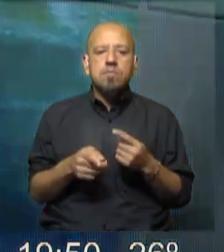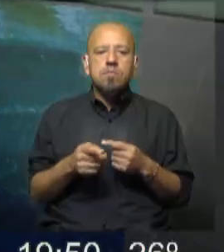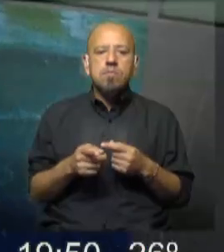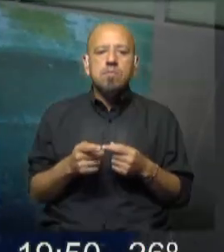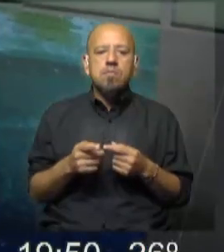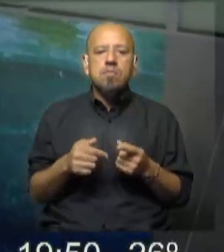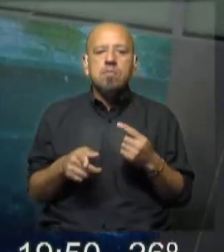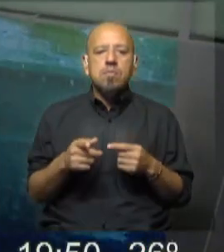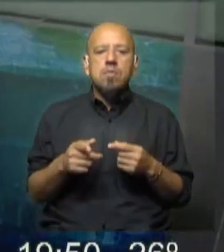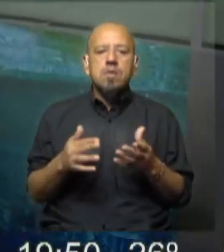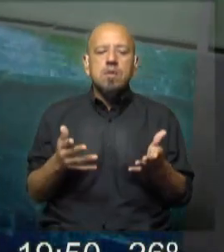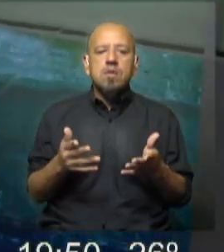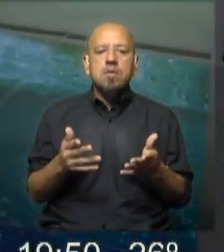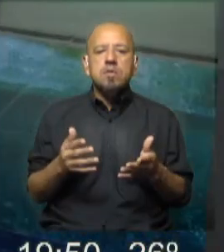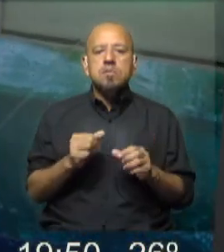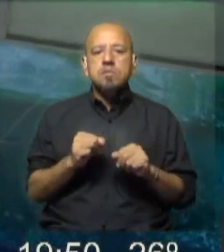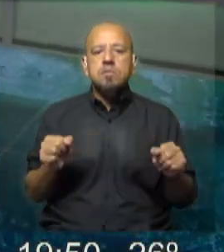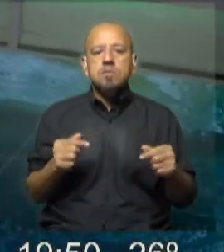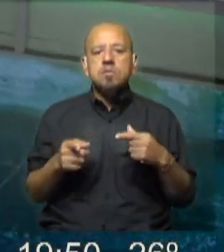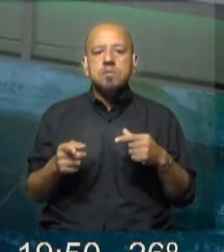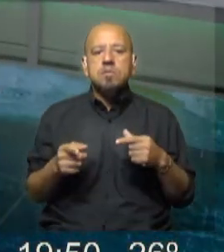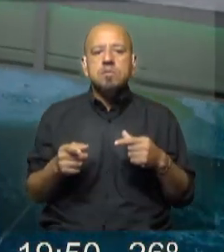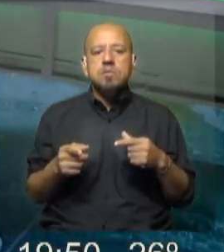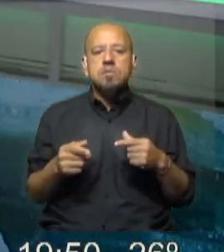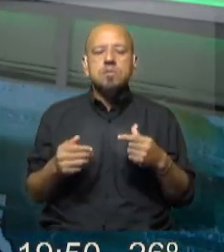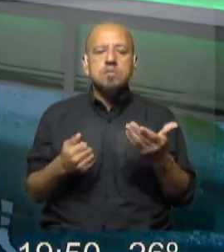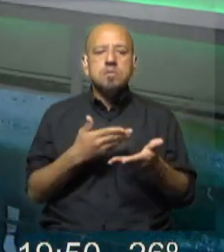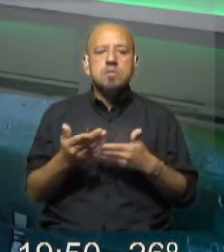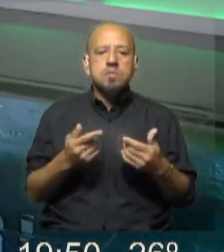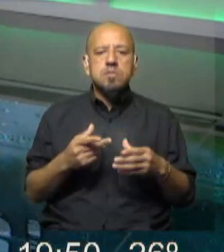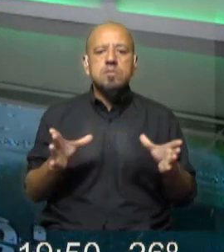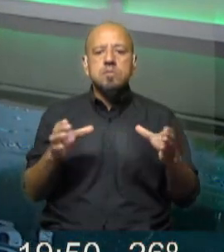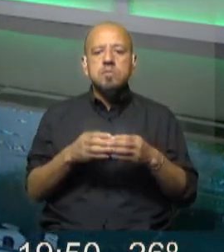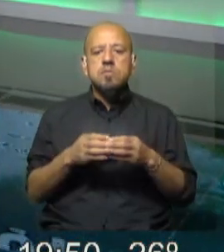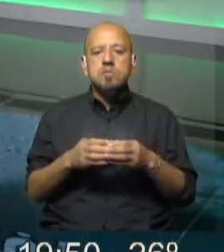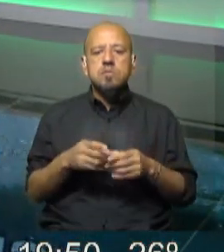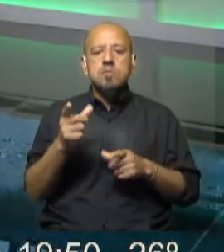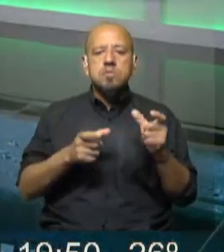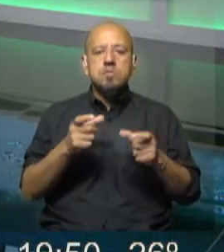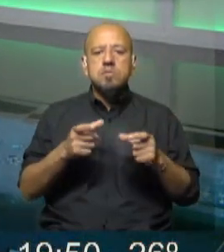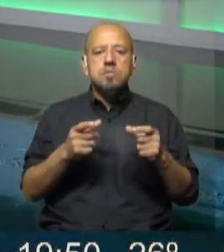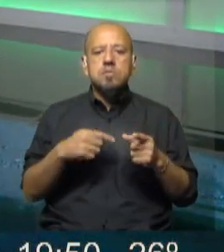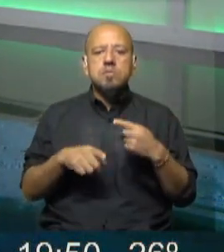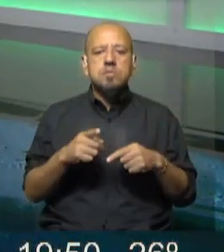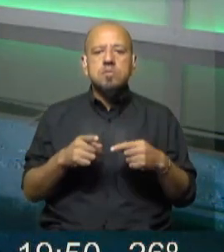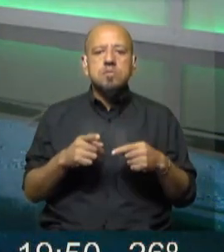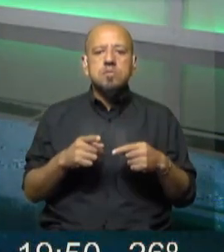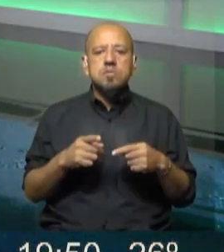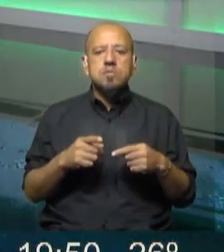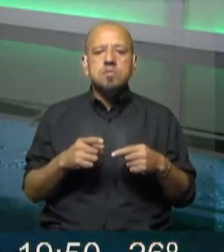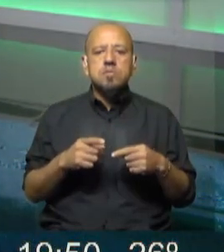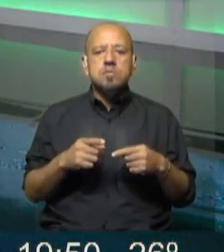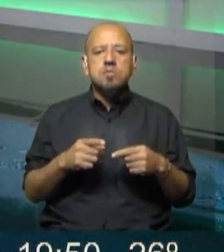una audiencia pública para justamente buscar la manera, en conjunto con la comunidad, con los vecinos, con la academia, de ver las